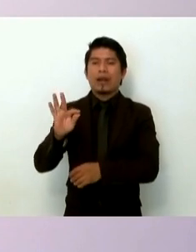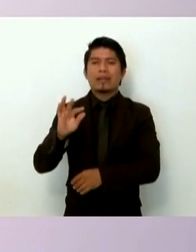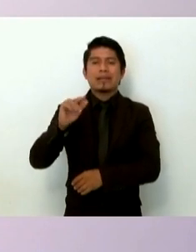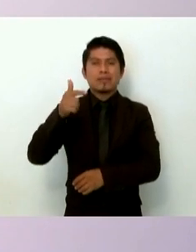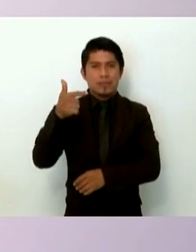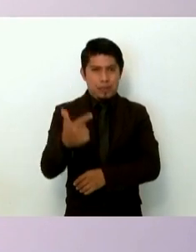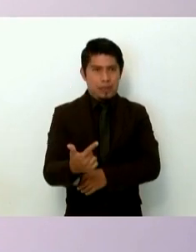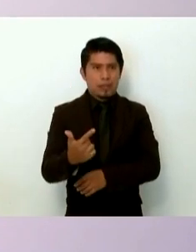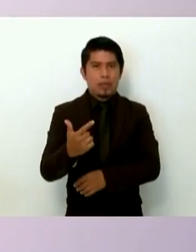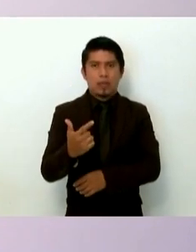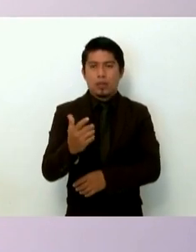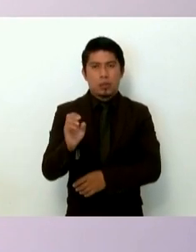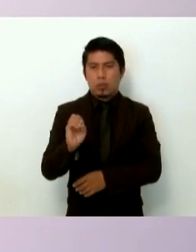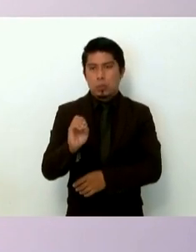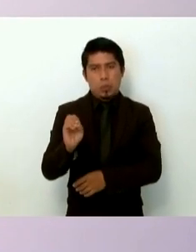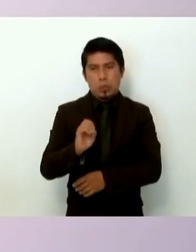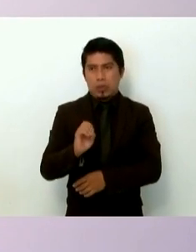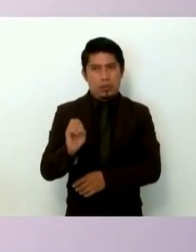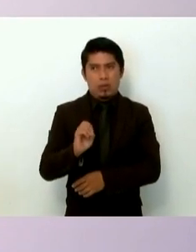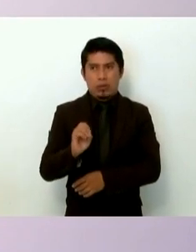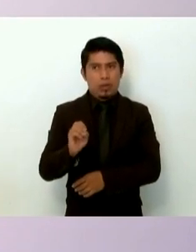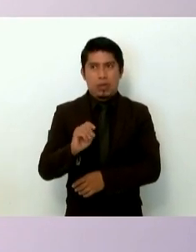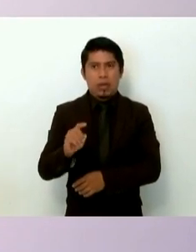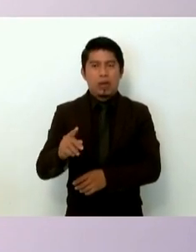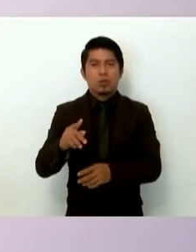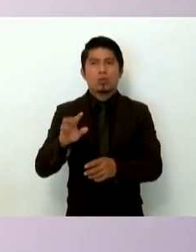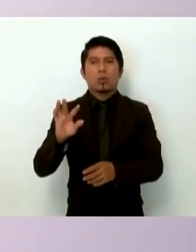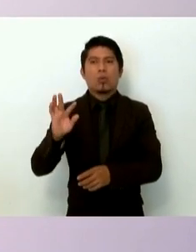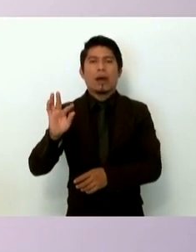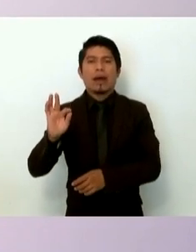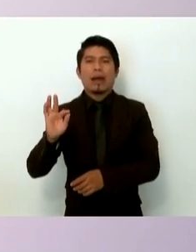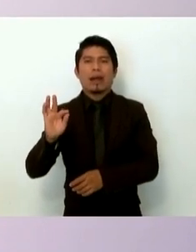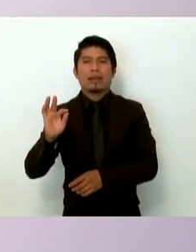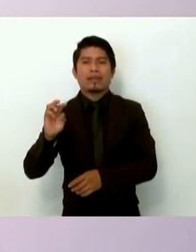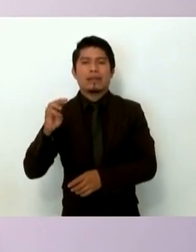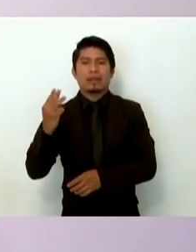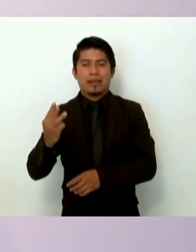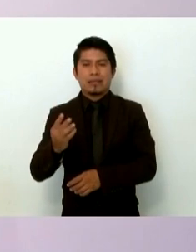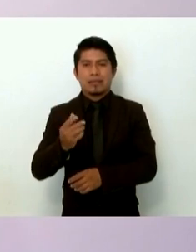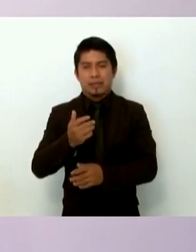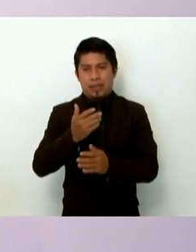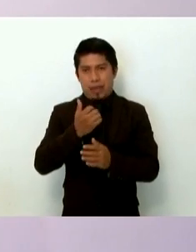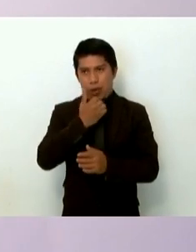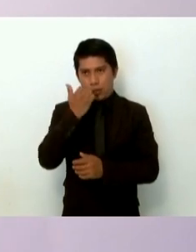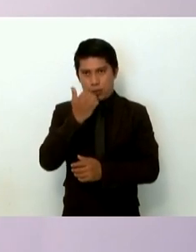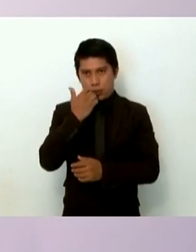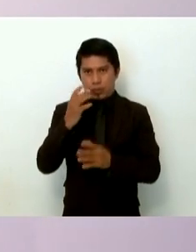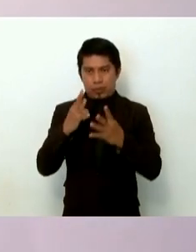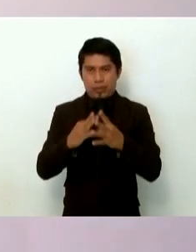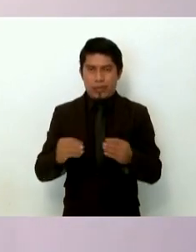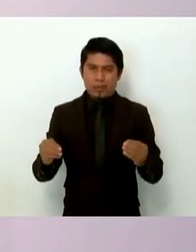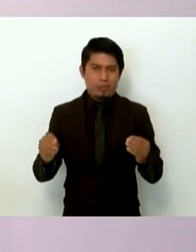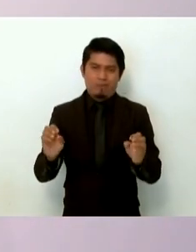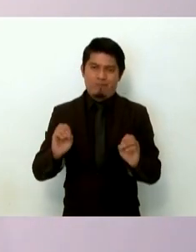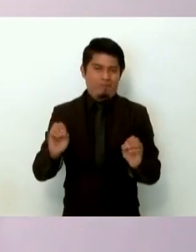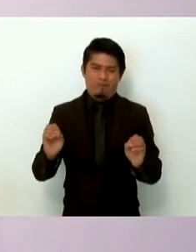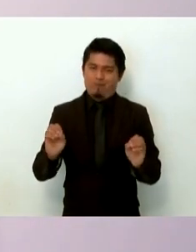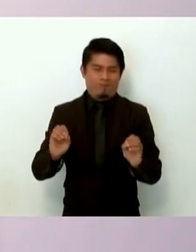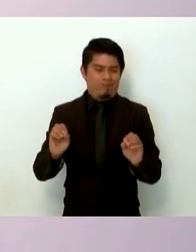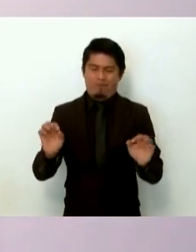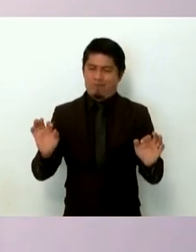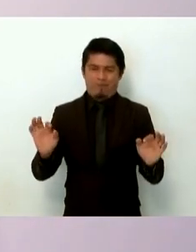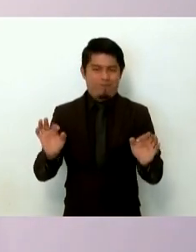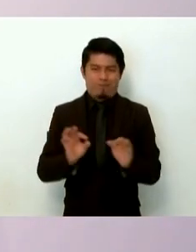ninguno corresponde a los 40 a uno de los 43 estudiantes desaparecidos y queremos